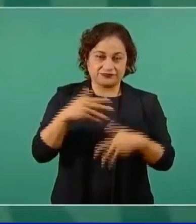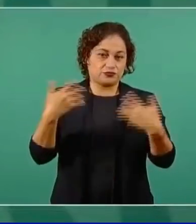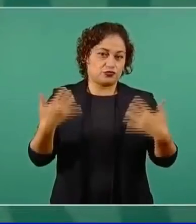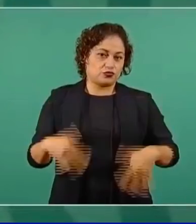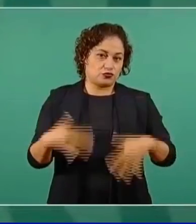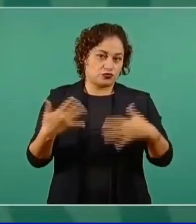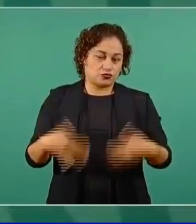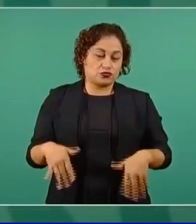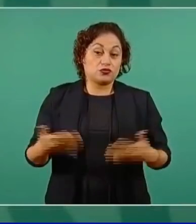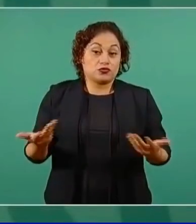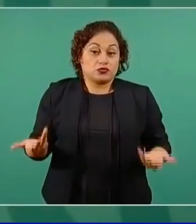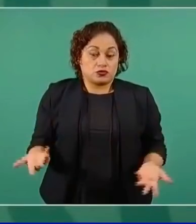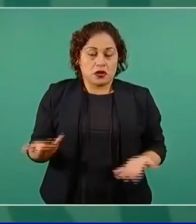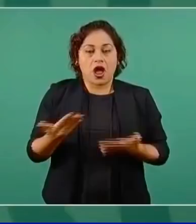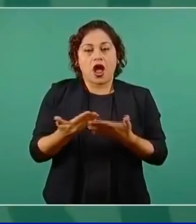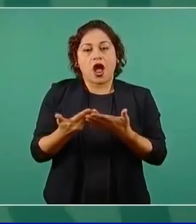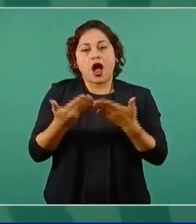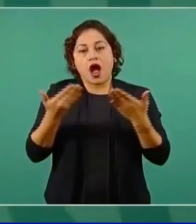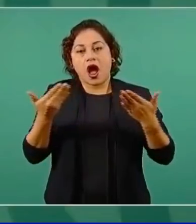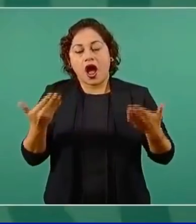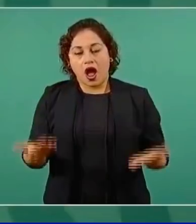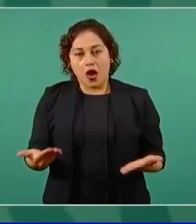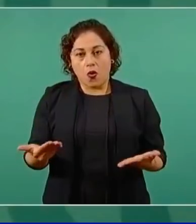pudieron y